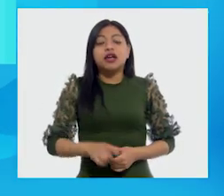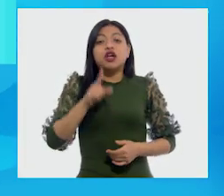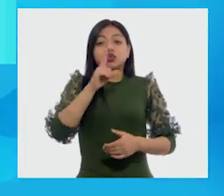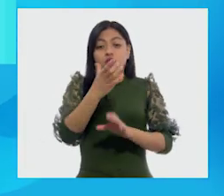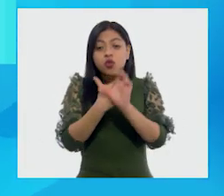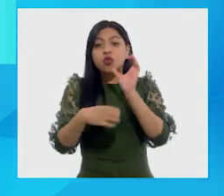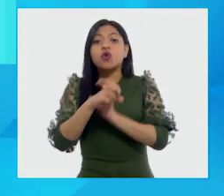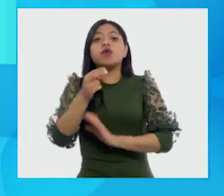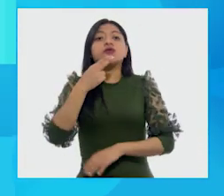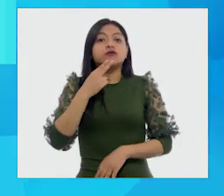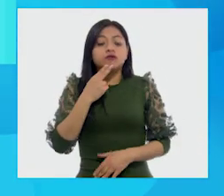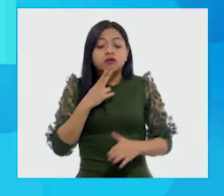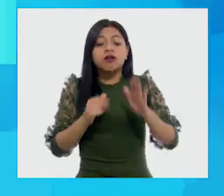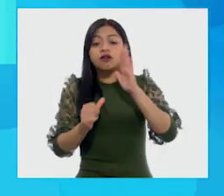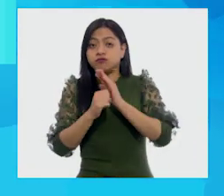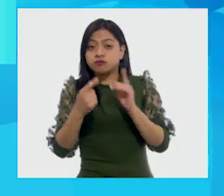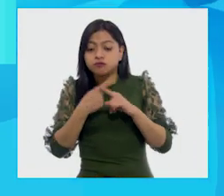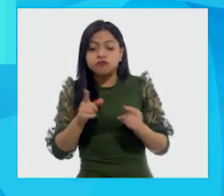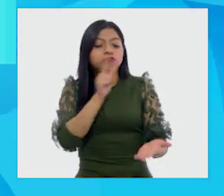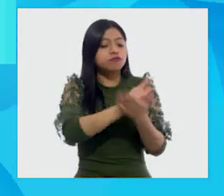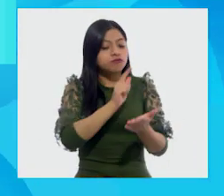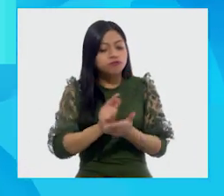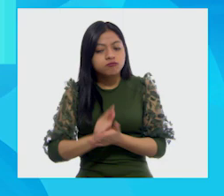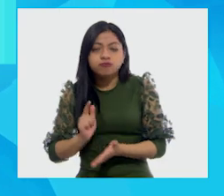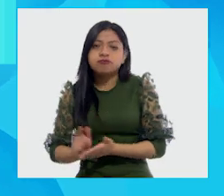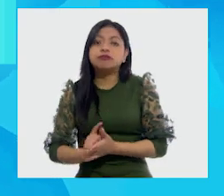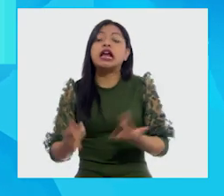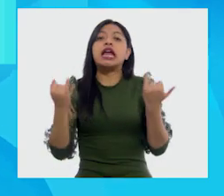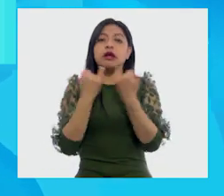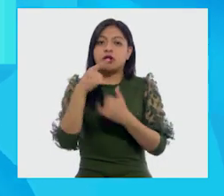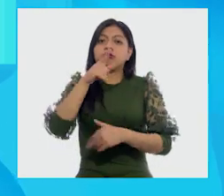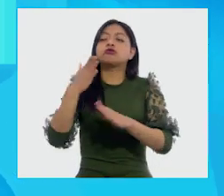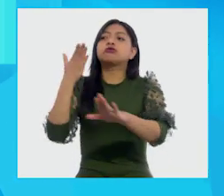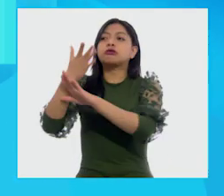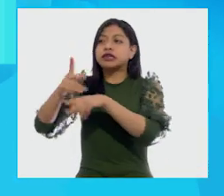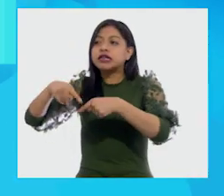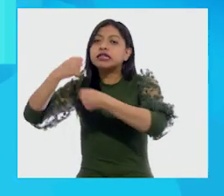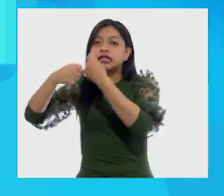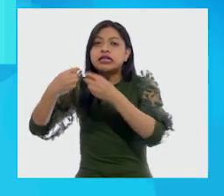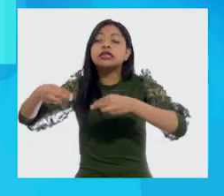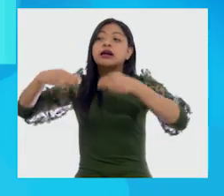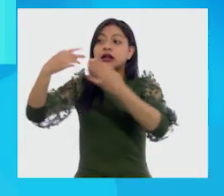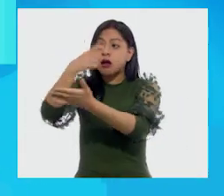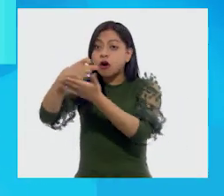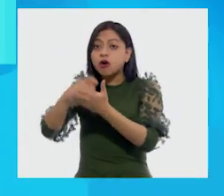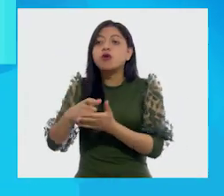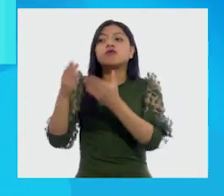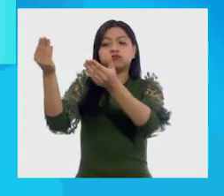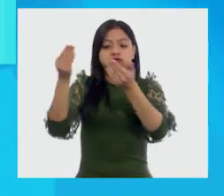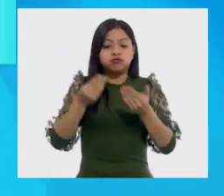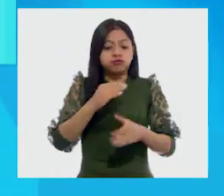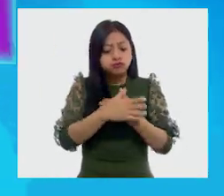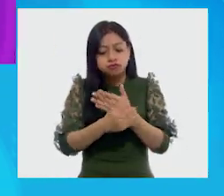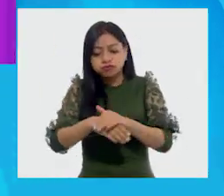Desinfecta las superficies y los objetos que más utilizas. También las cosas que compres en la tienda o el supermercado.